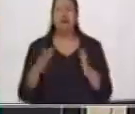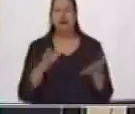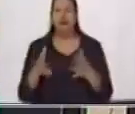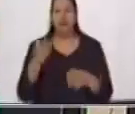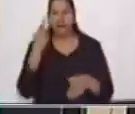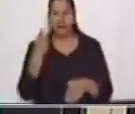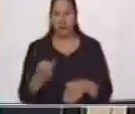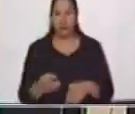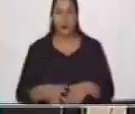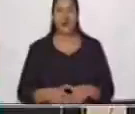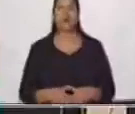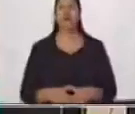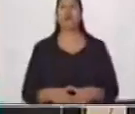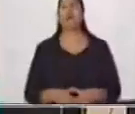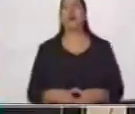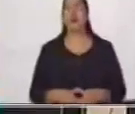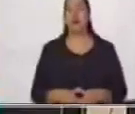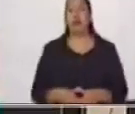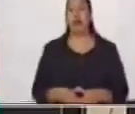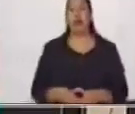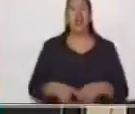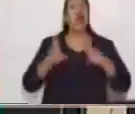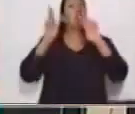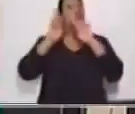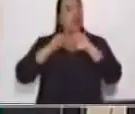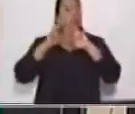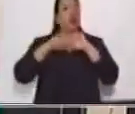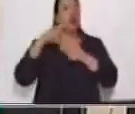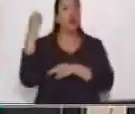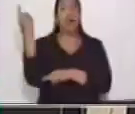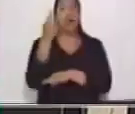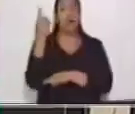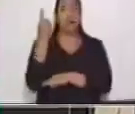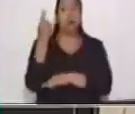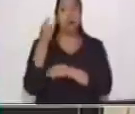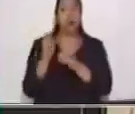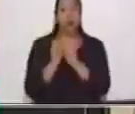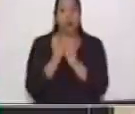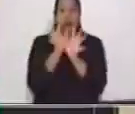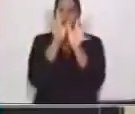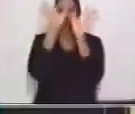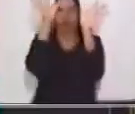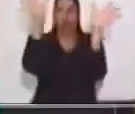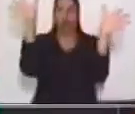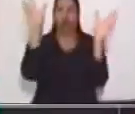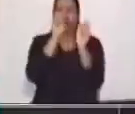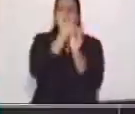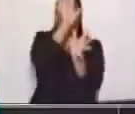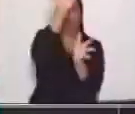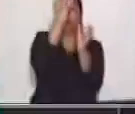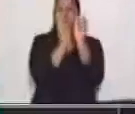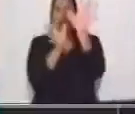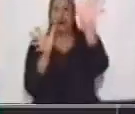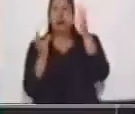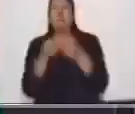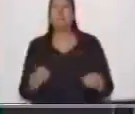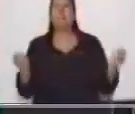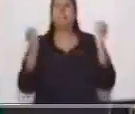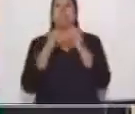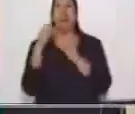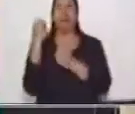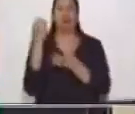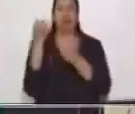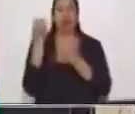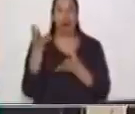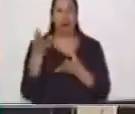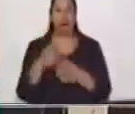grosor se va extendiendo de acuerdo a la importancia. ¿Qué vamos a hacer ahorita? ¿Te has dado cuenta de la forma en la que pegué los elementos?